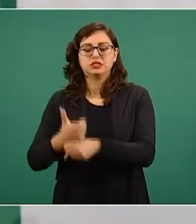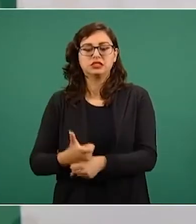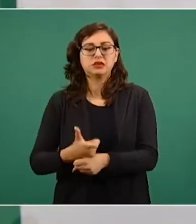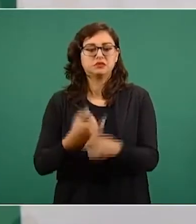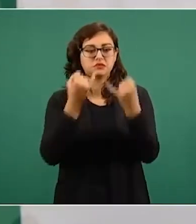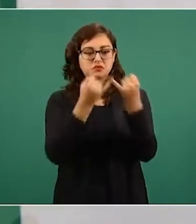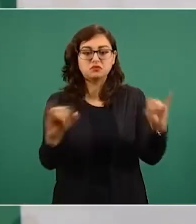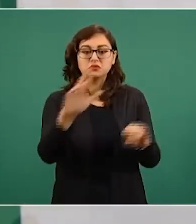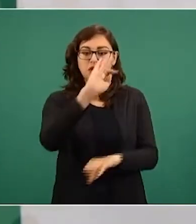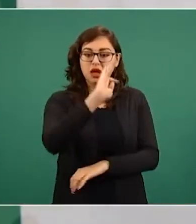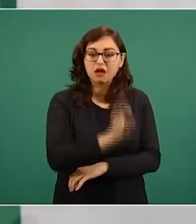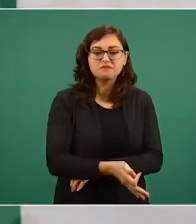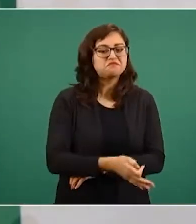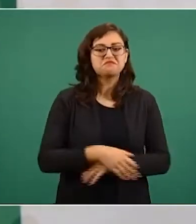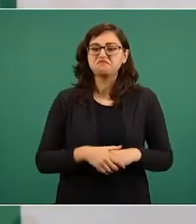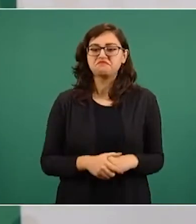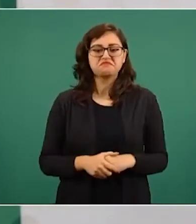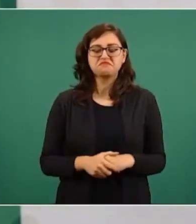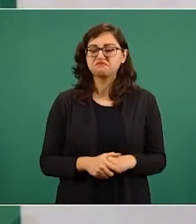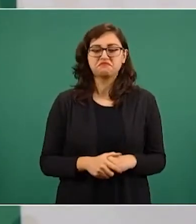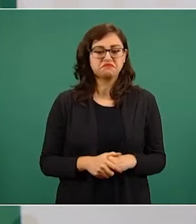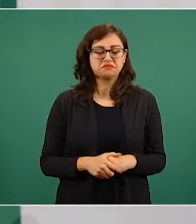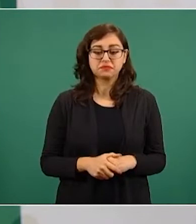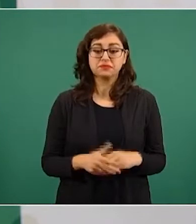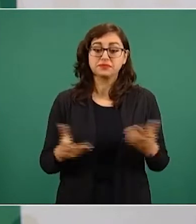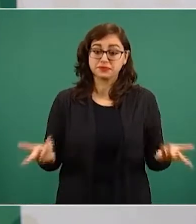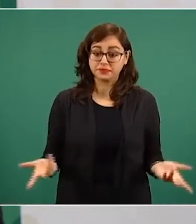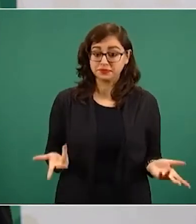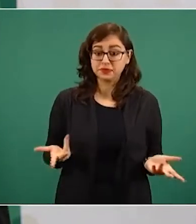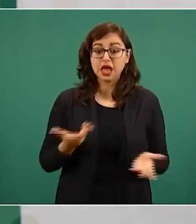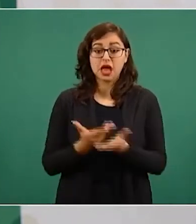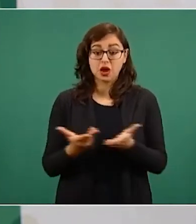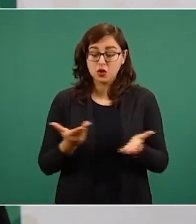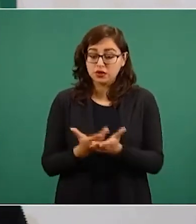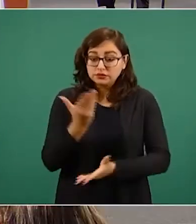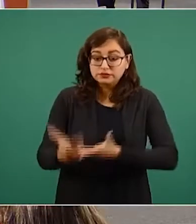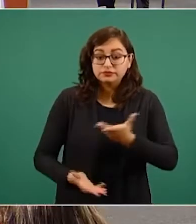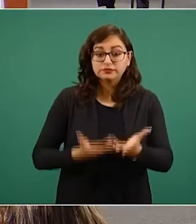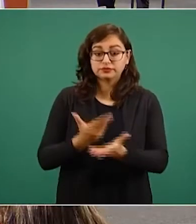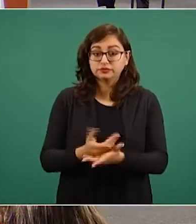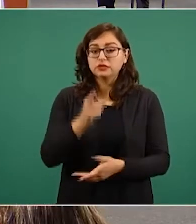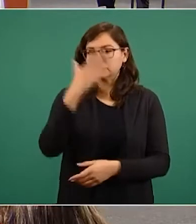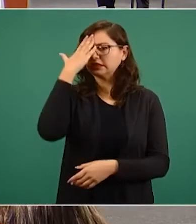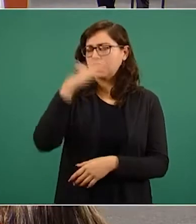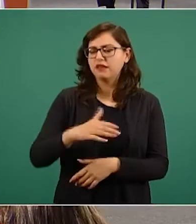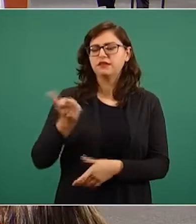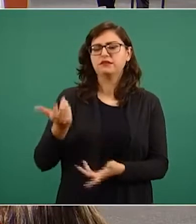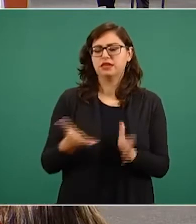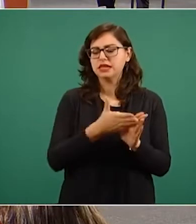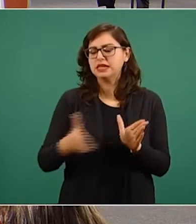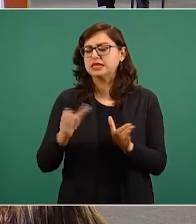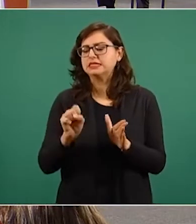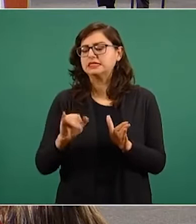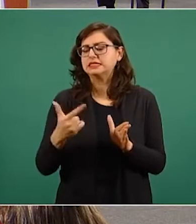independencia. Como es de su conocimiento, señor, desde el siglo XIX la política exterior de